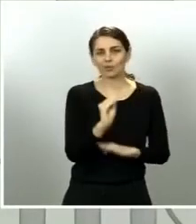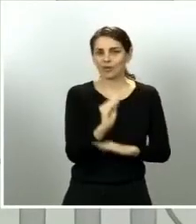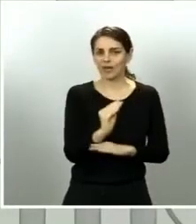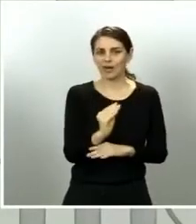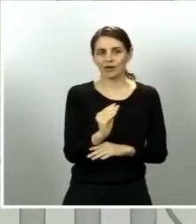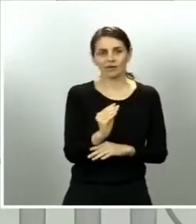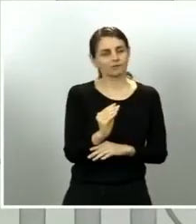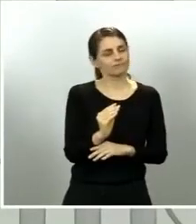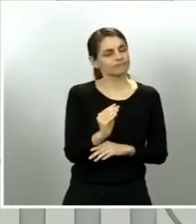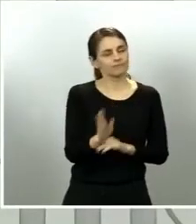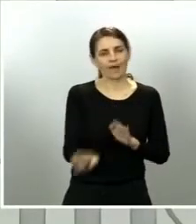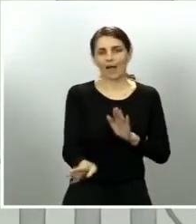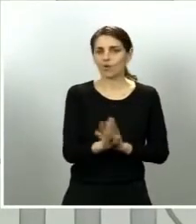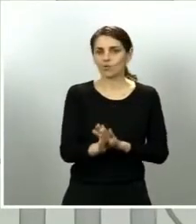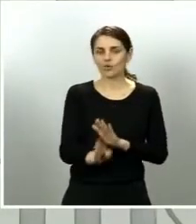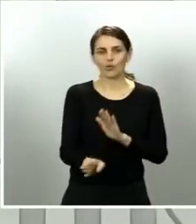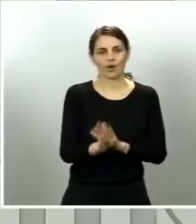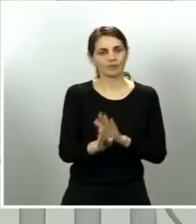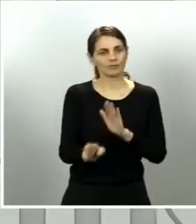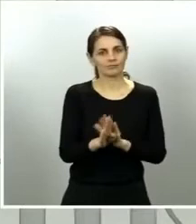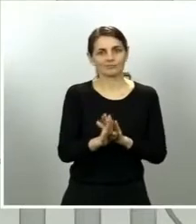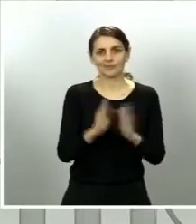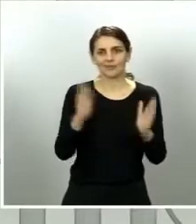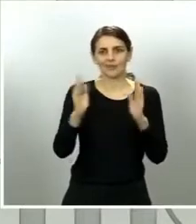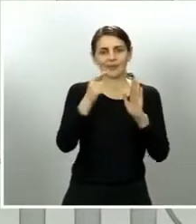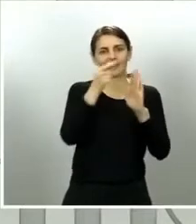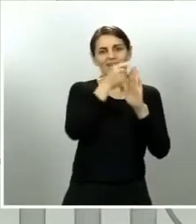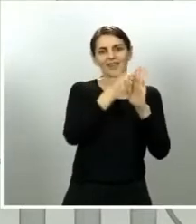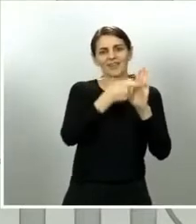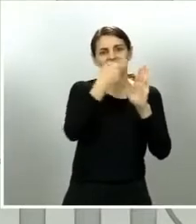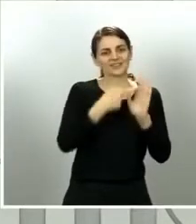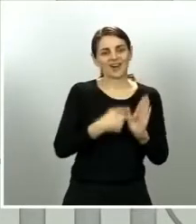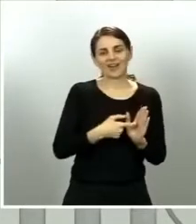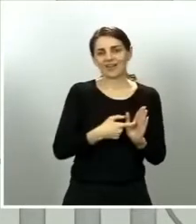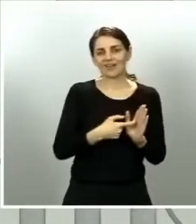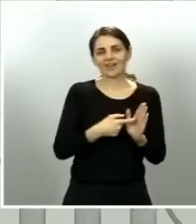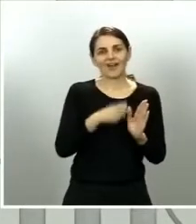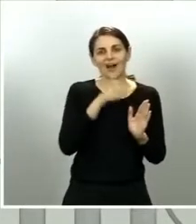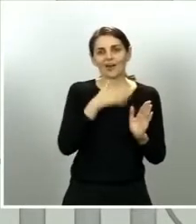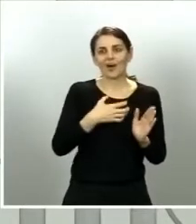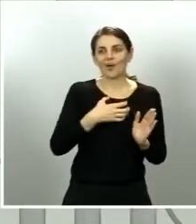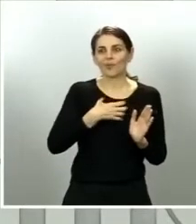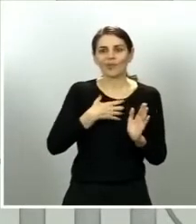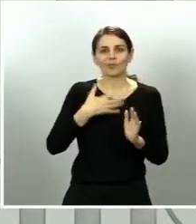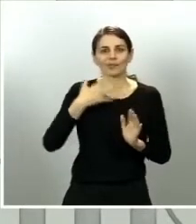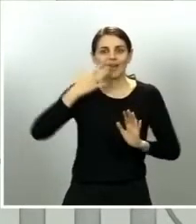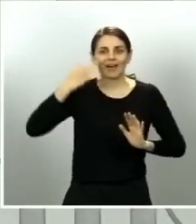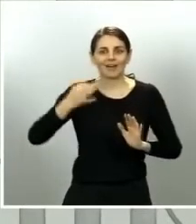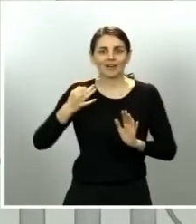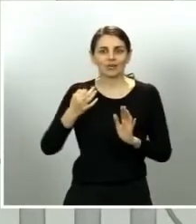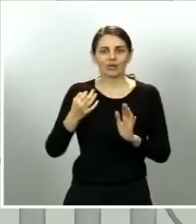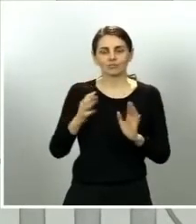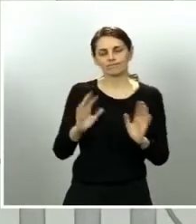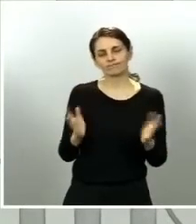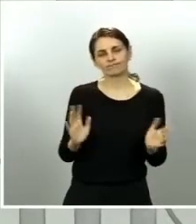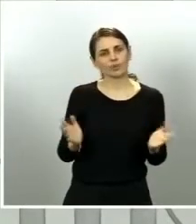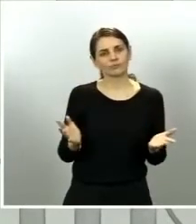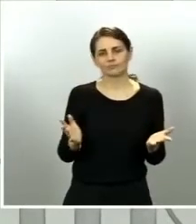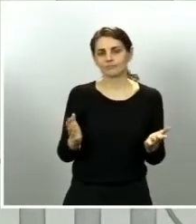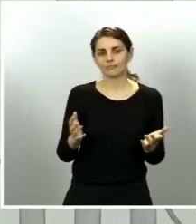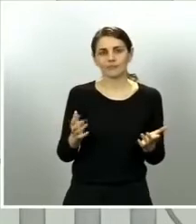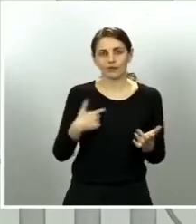esta etapa de desescalado por tanto no lo vamos a poner en riesgo yo entiendo que esto exige sacrificios a todo el conjunto de